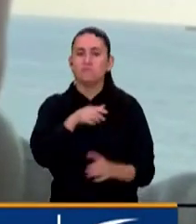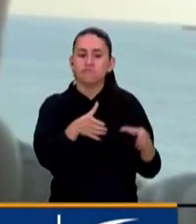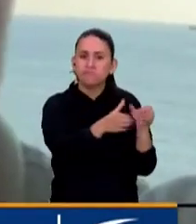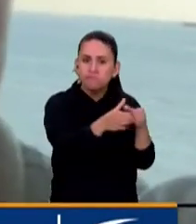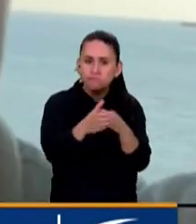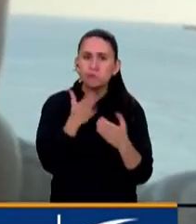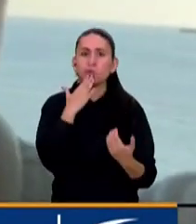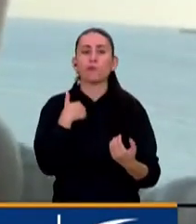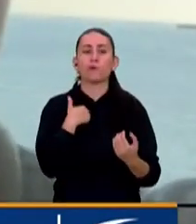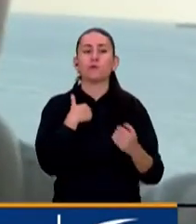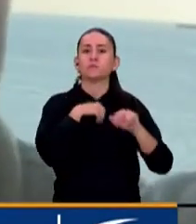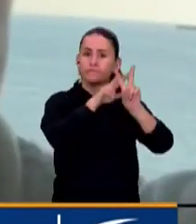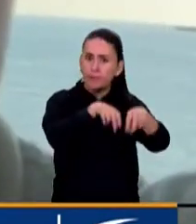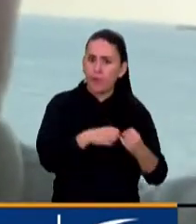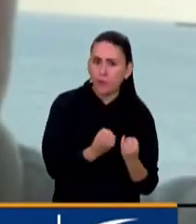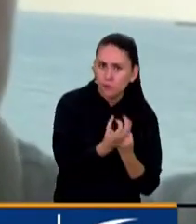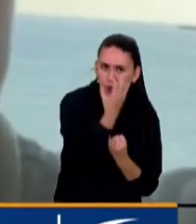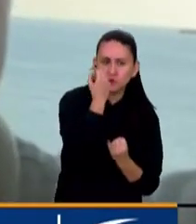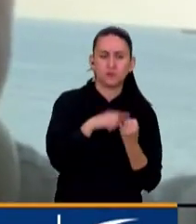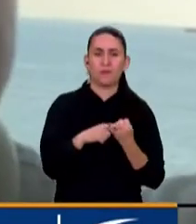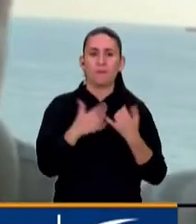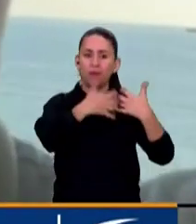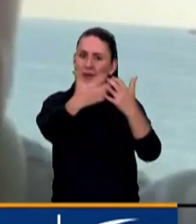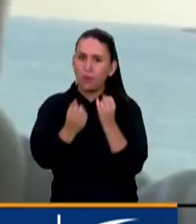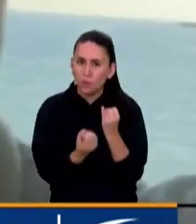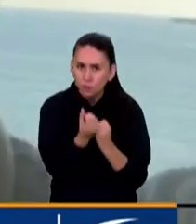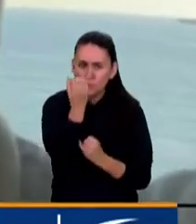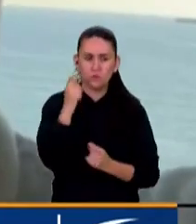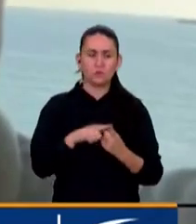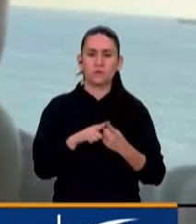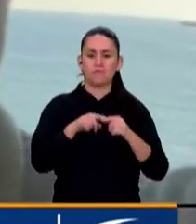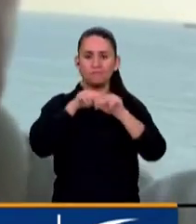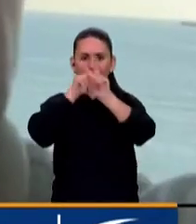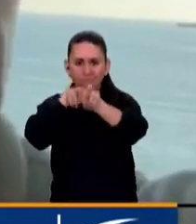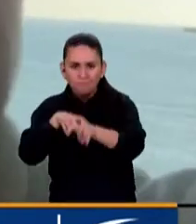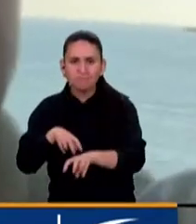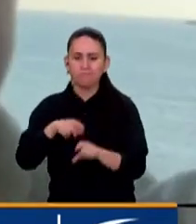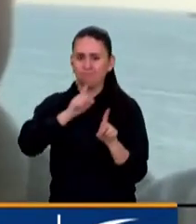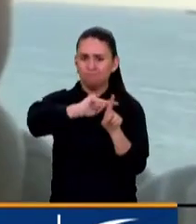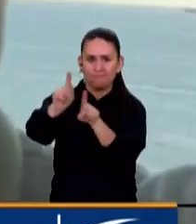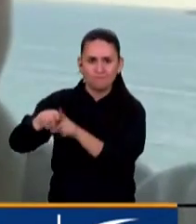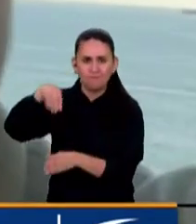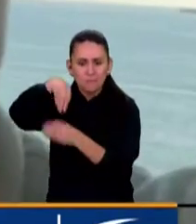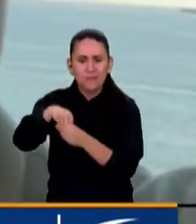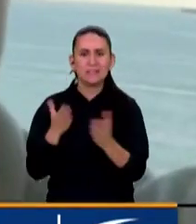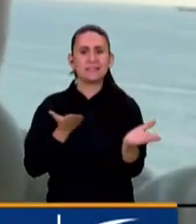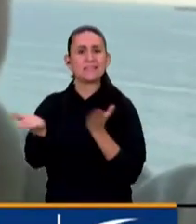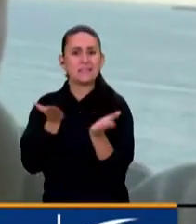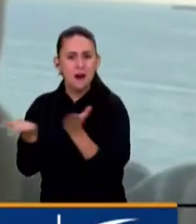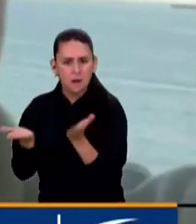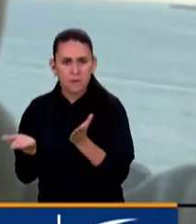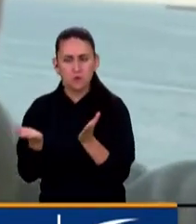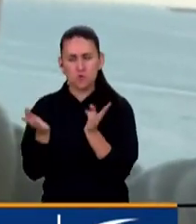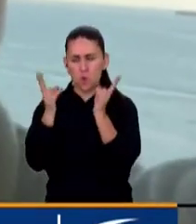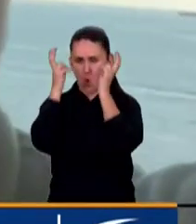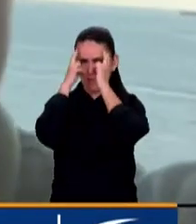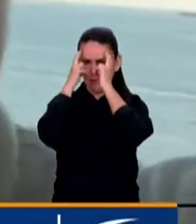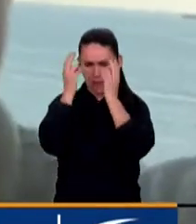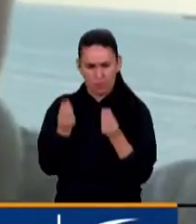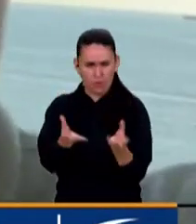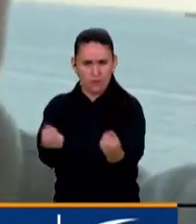sectores como la agroindustria, como la industria, el sector agropecuario también, los sectores de servicios basados en conocimiento,